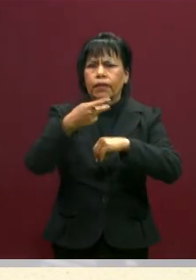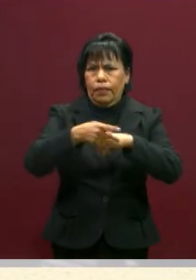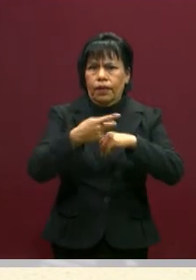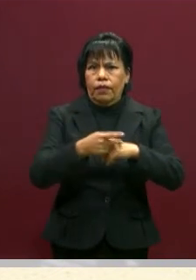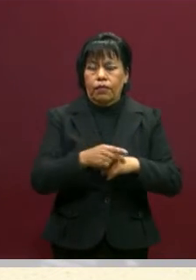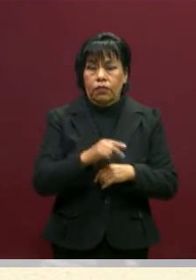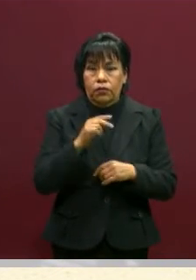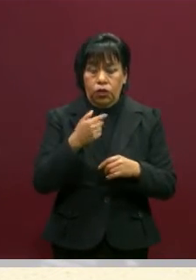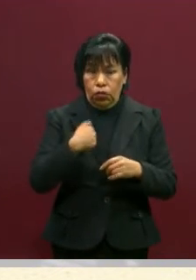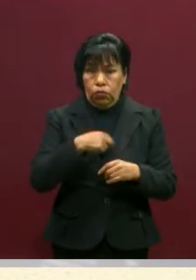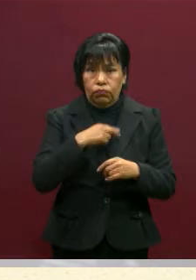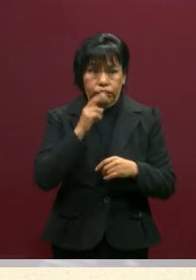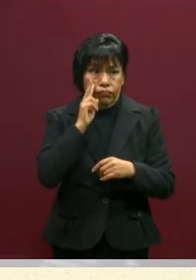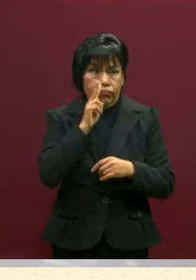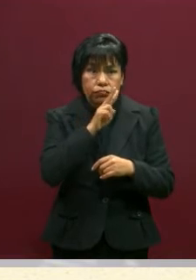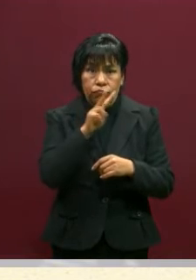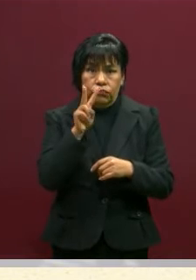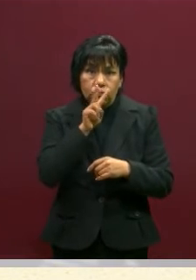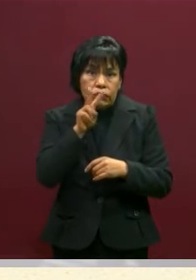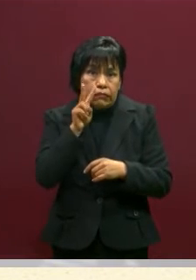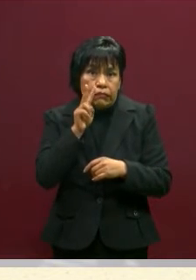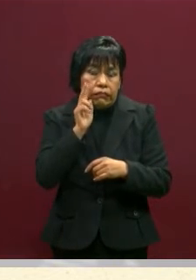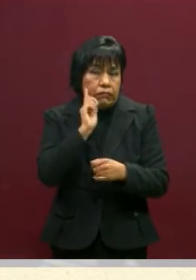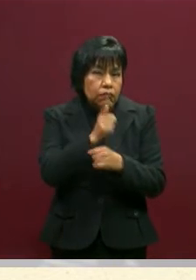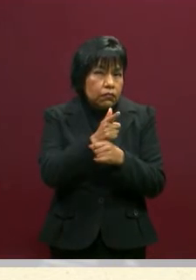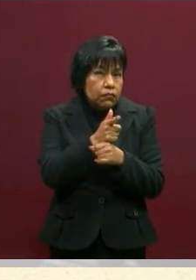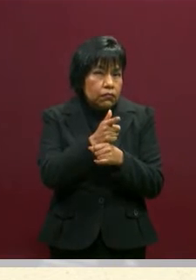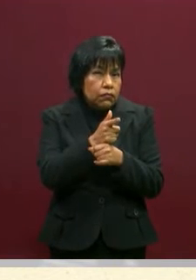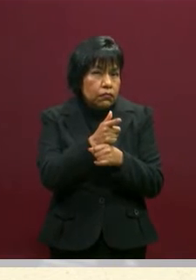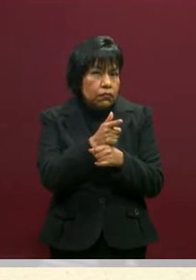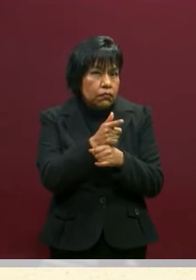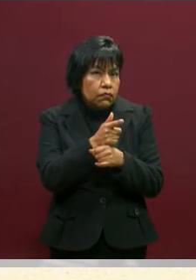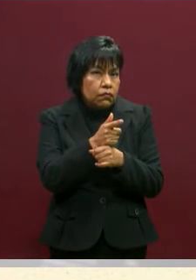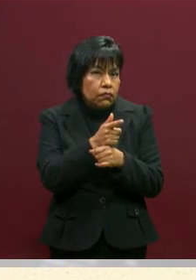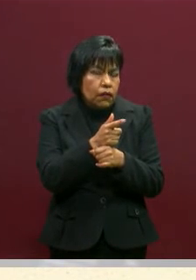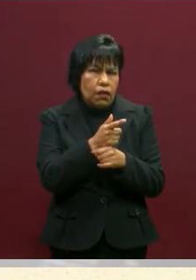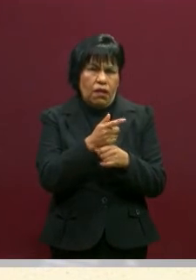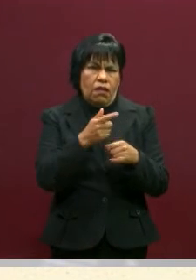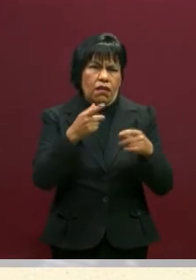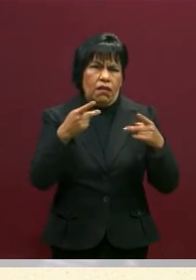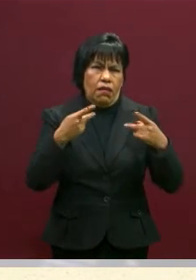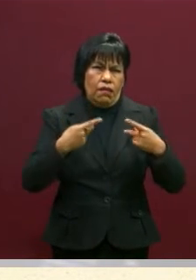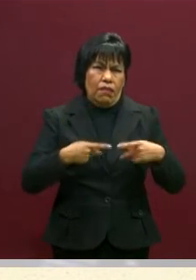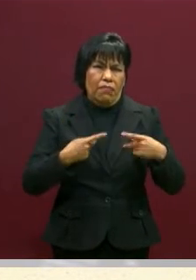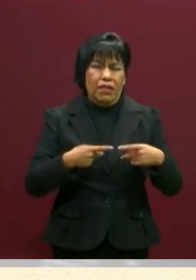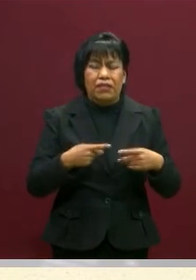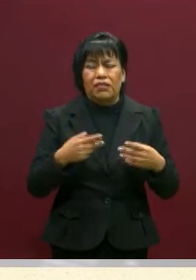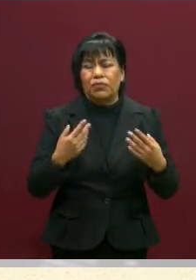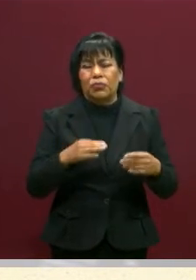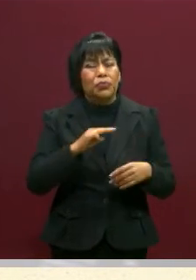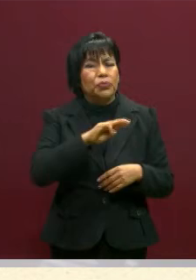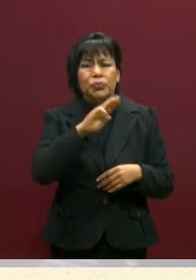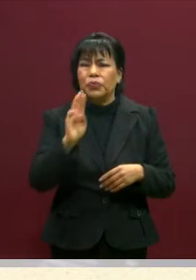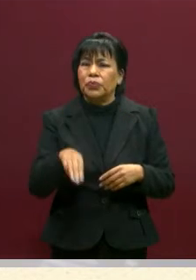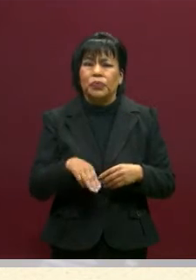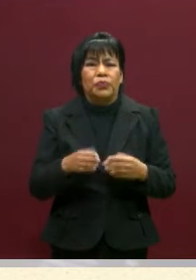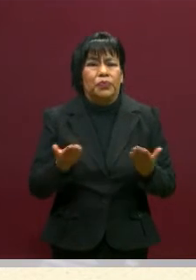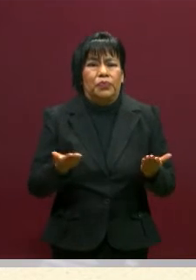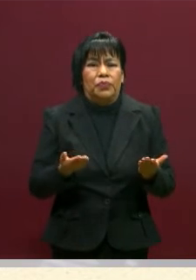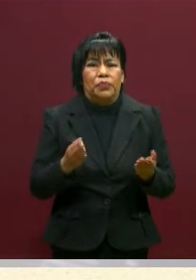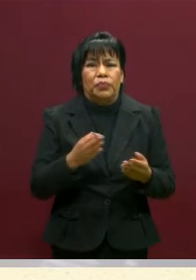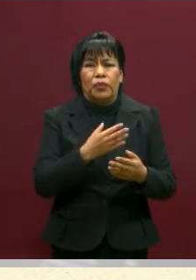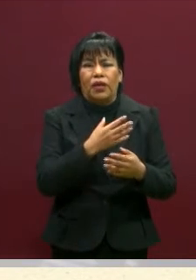mirando, yo lo coloco en este plano, a cientos de personas que están perdiendo la vida, ¿verdad? Porque se